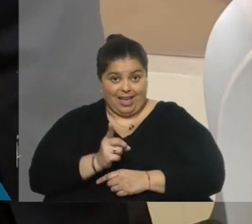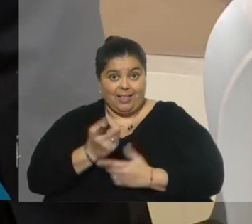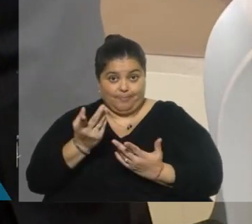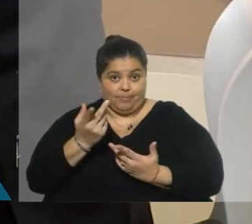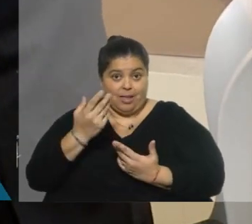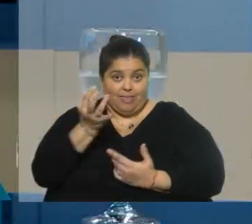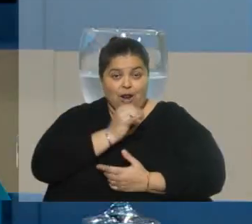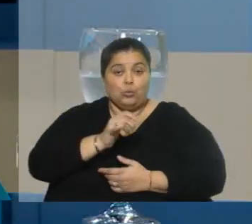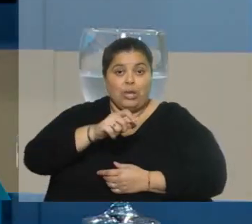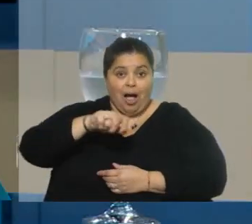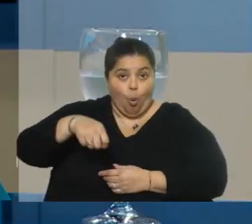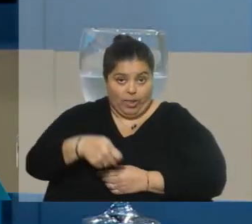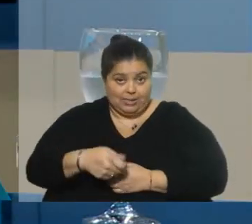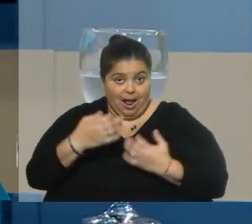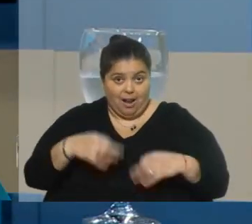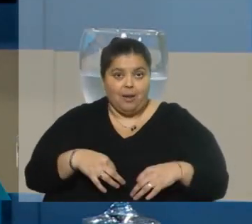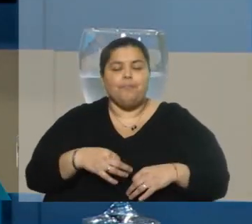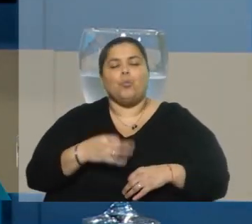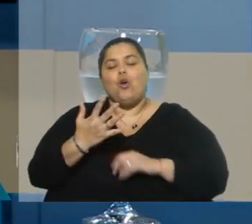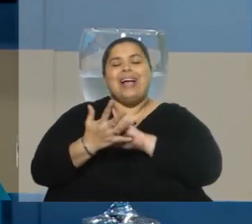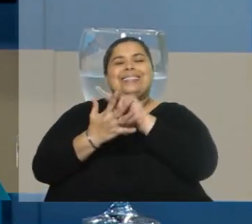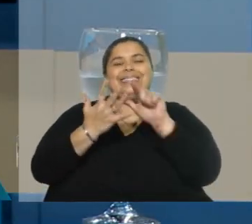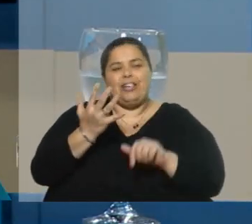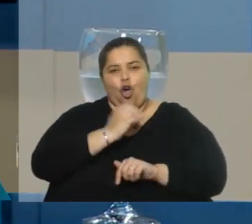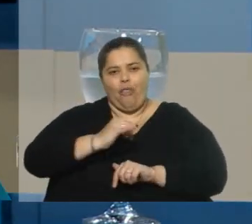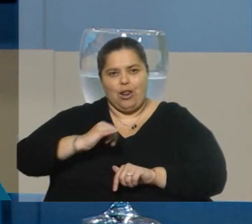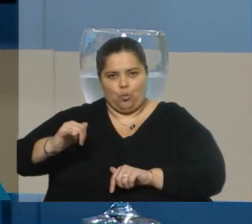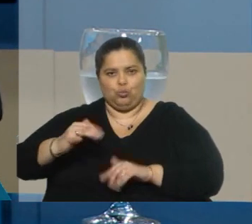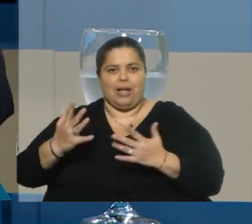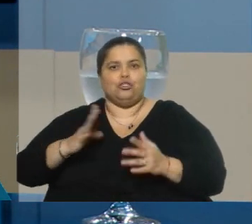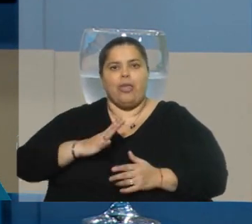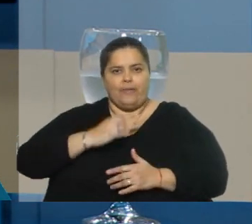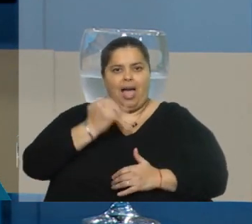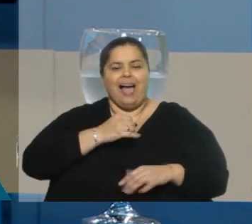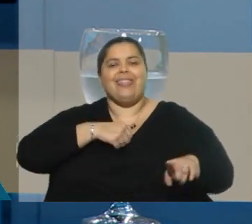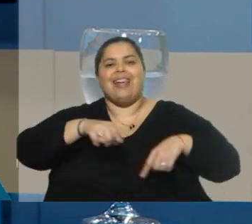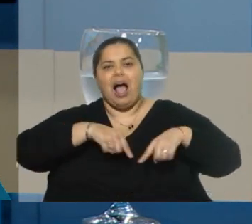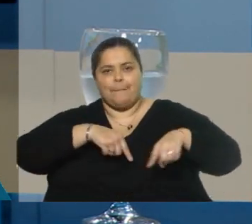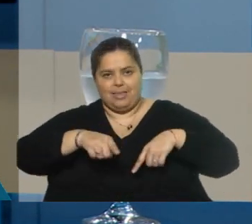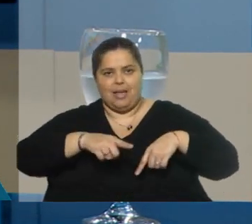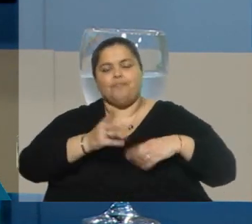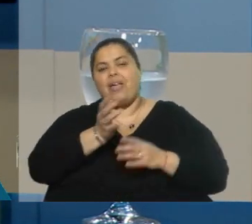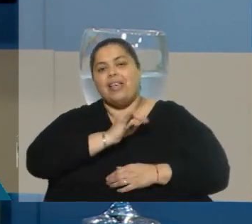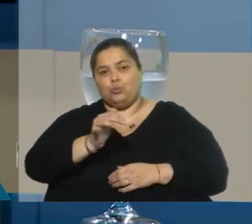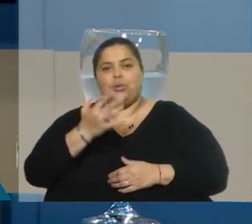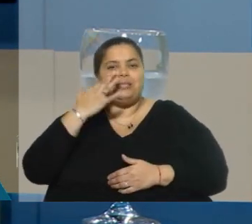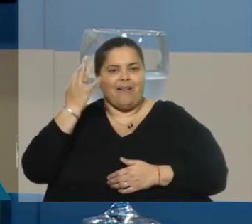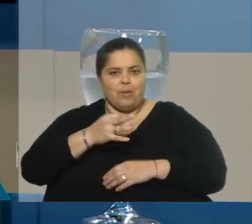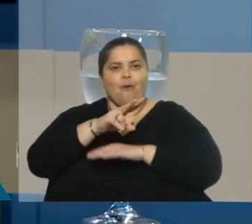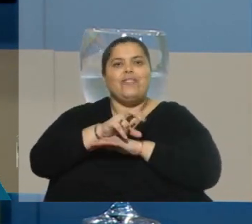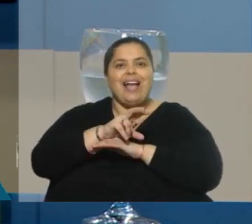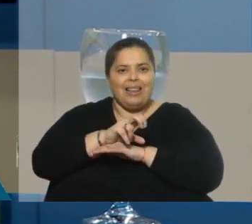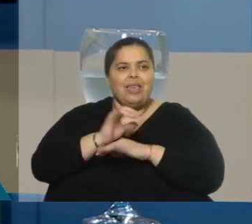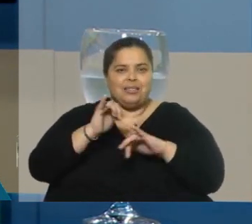estamos ahora de eso? En esos casos, en esas cinco denuncias, se están tramitando judicialmente, nos consta que la fiscalía está interviniendo o está